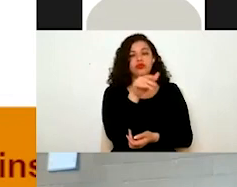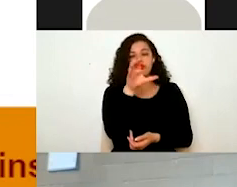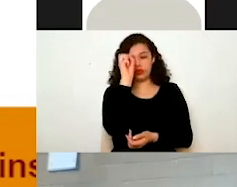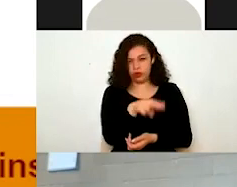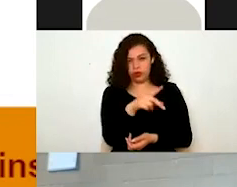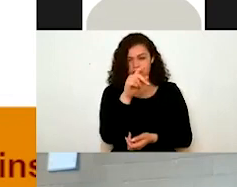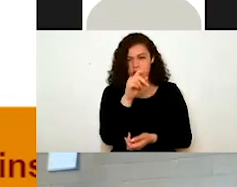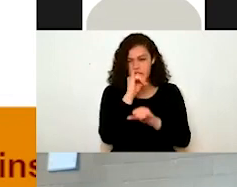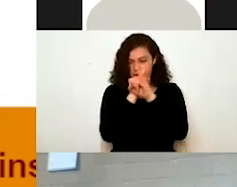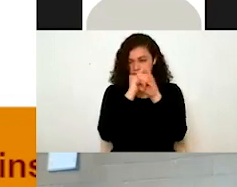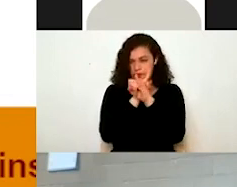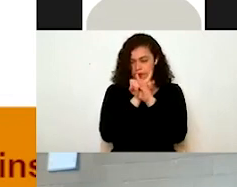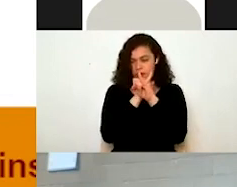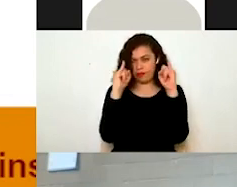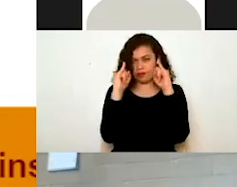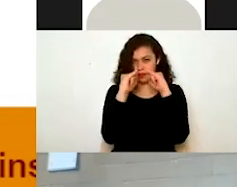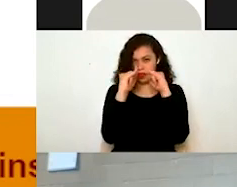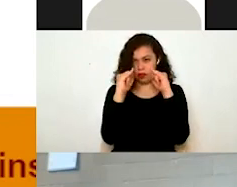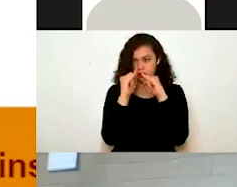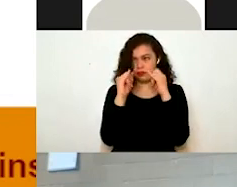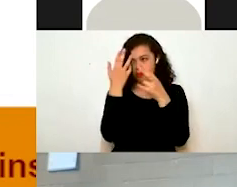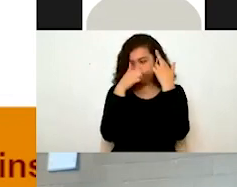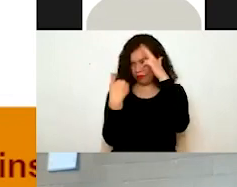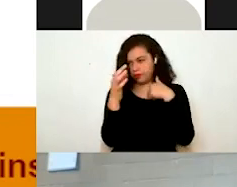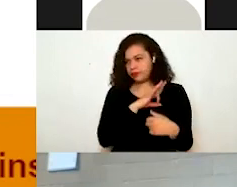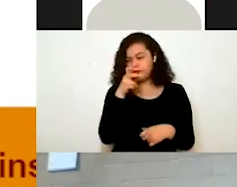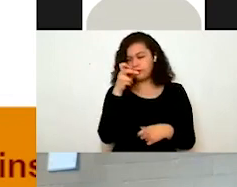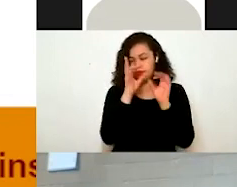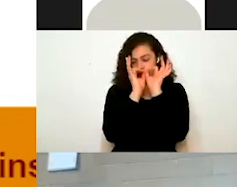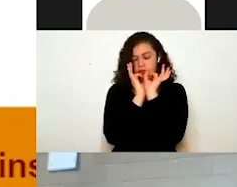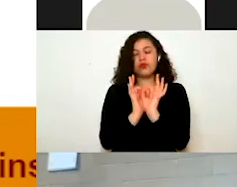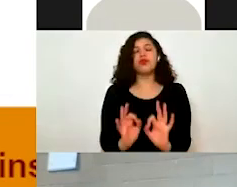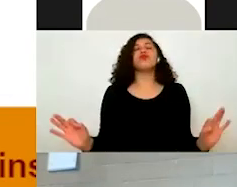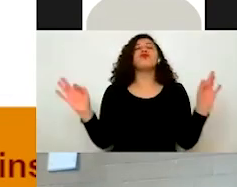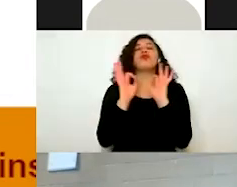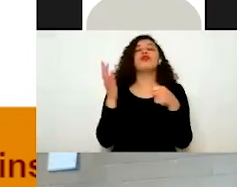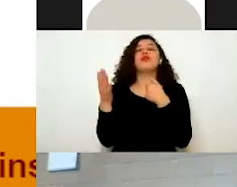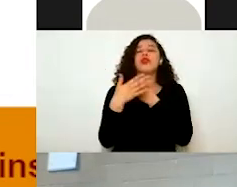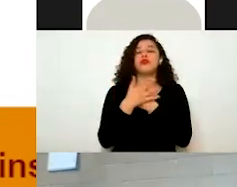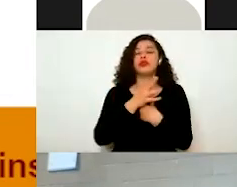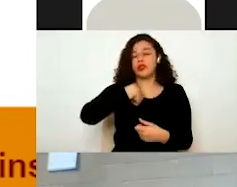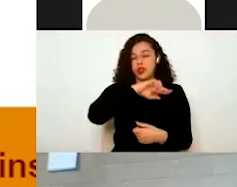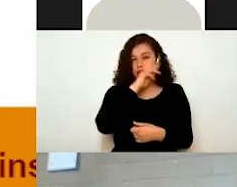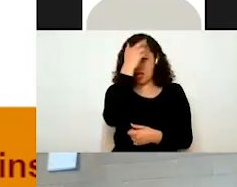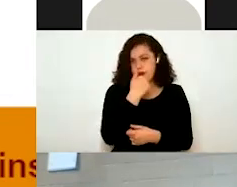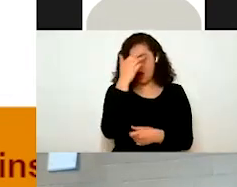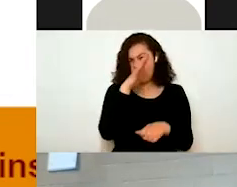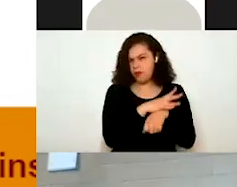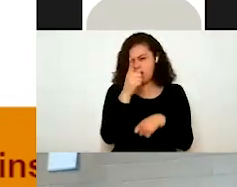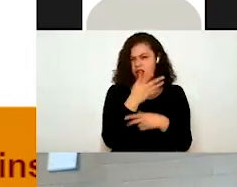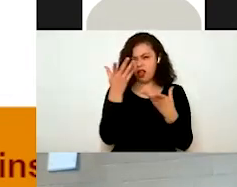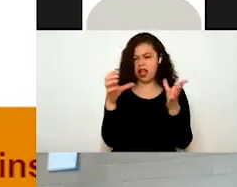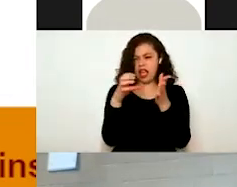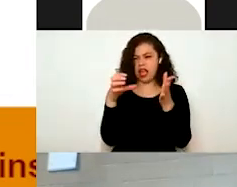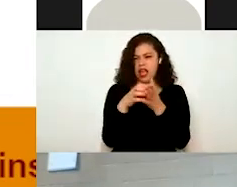Ahorita hay que poner mucha atención en esta parte del buzón institucional porque es súper importante lo que vamos a ver a continuación, porque aquí en el buzón institucional les van a estar